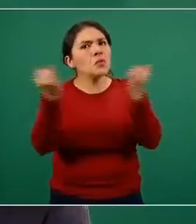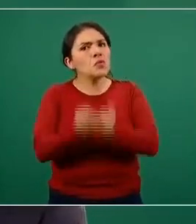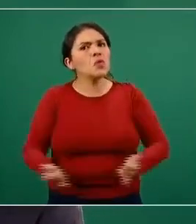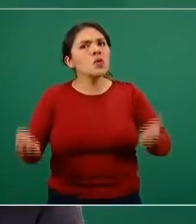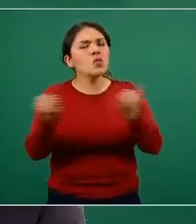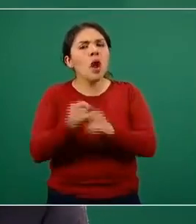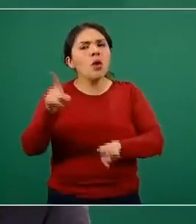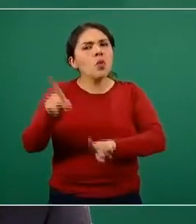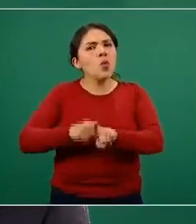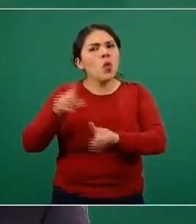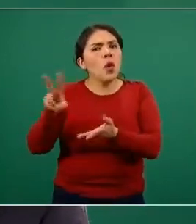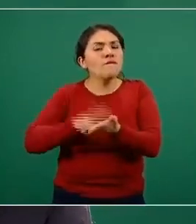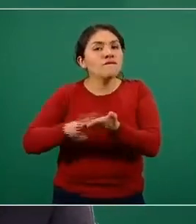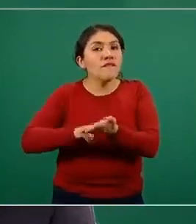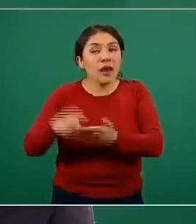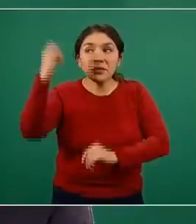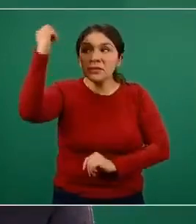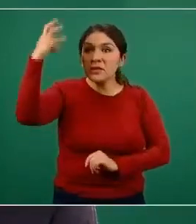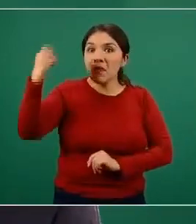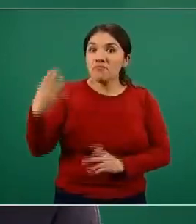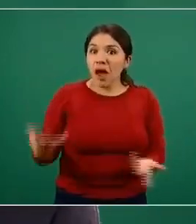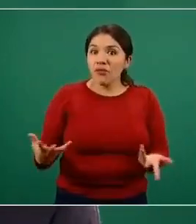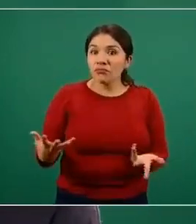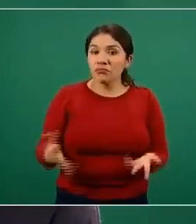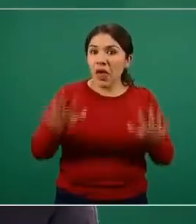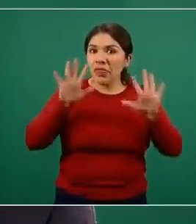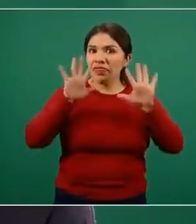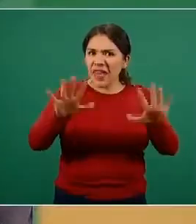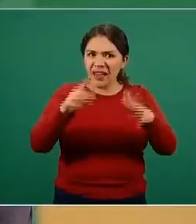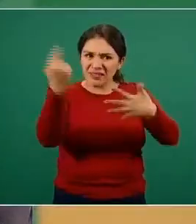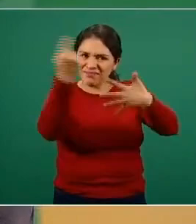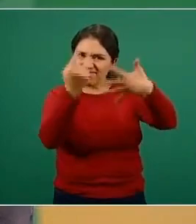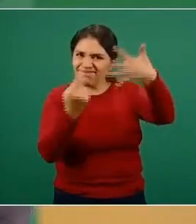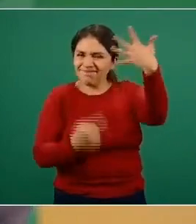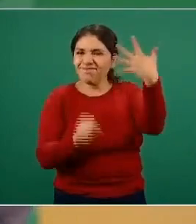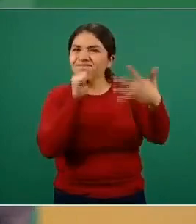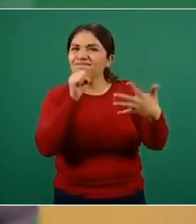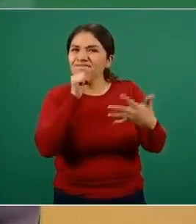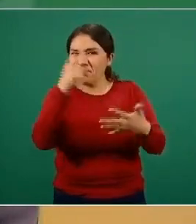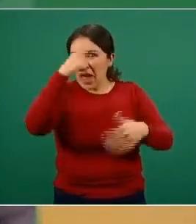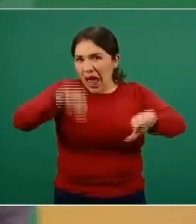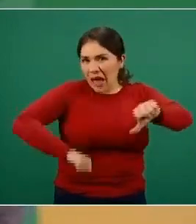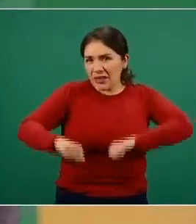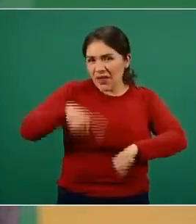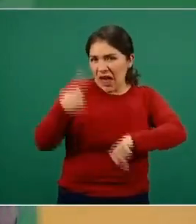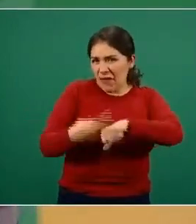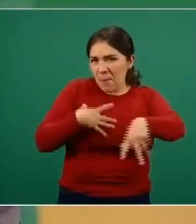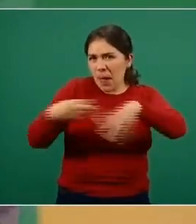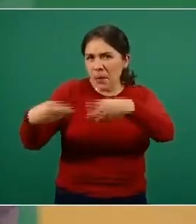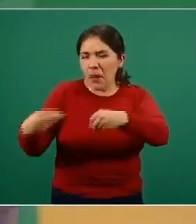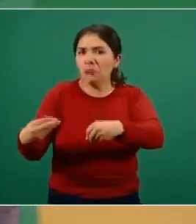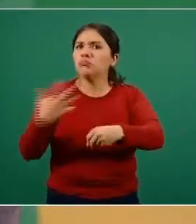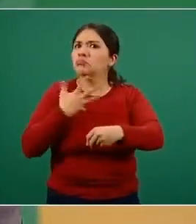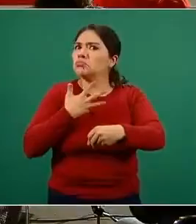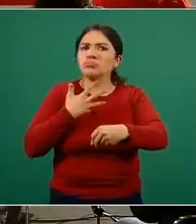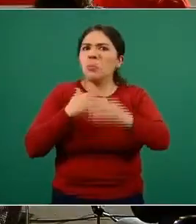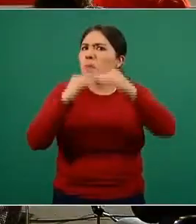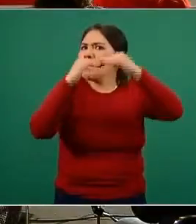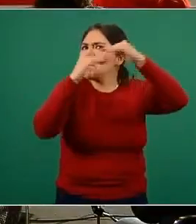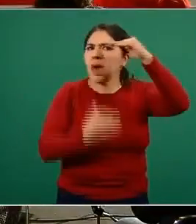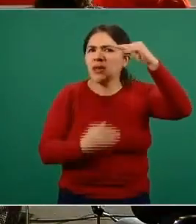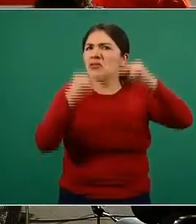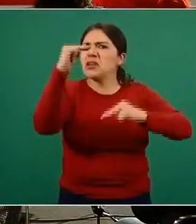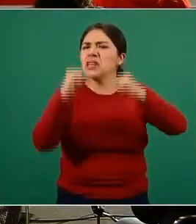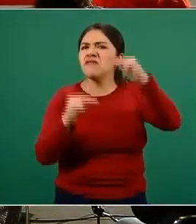semáforo verde. Esto quiere decir los 10 indicadores de actividad epidémica están en límites, en